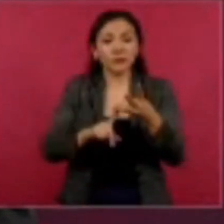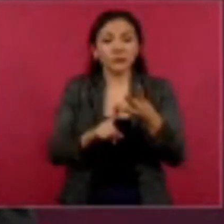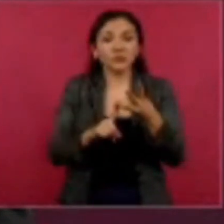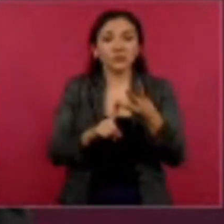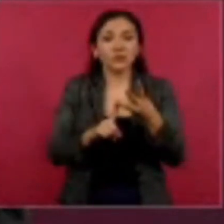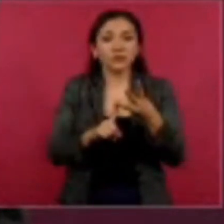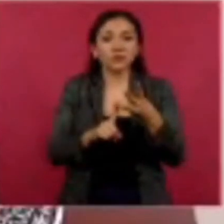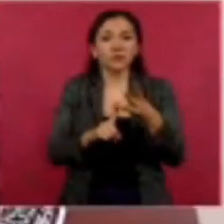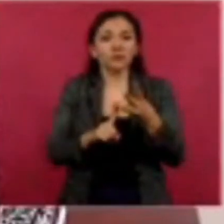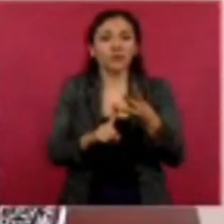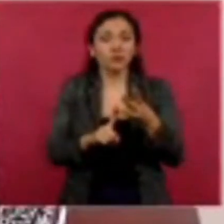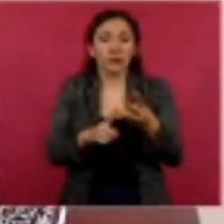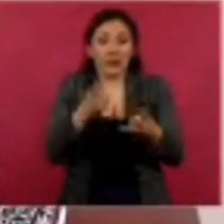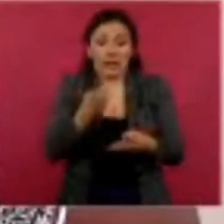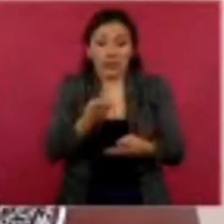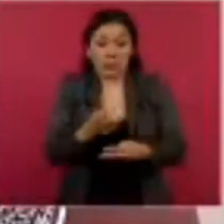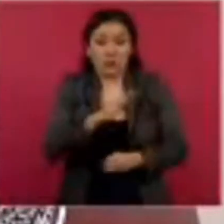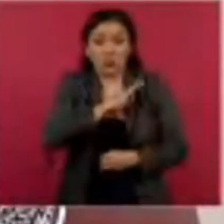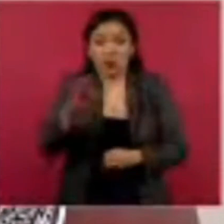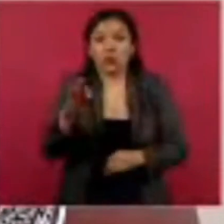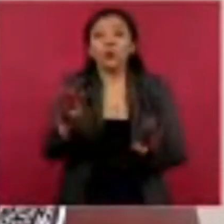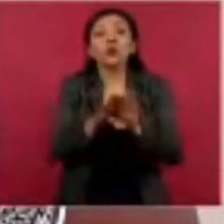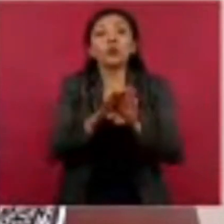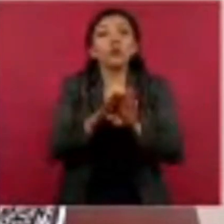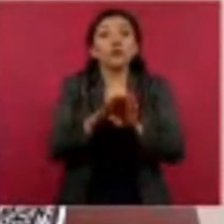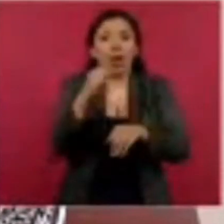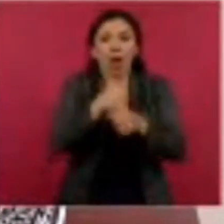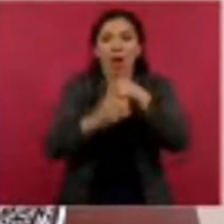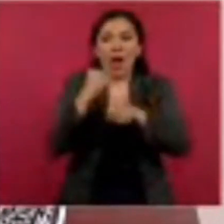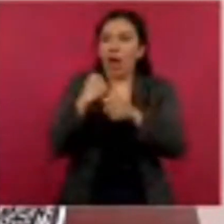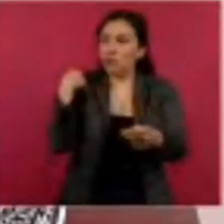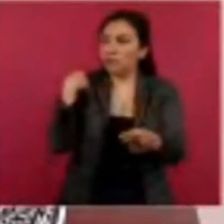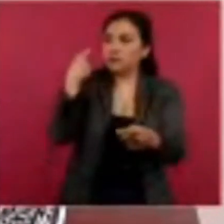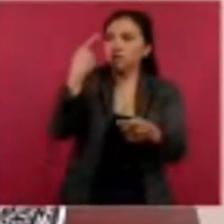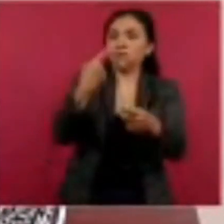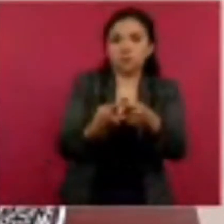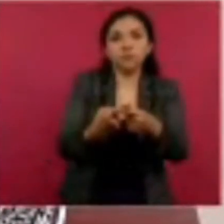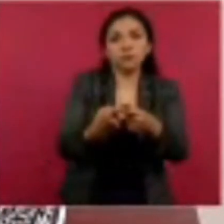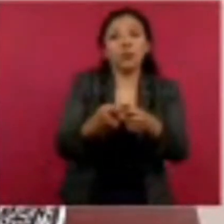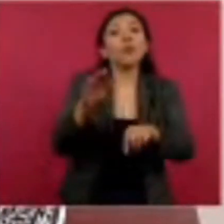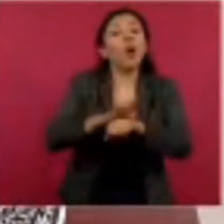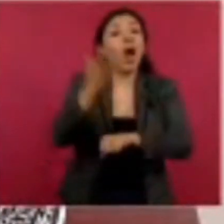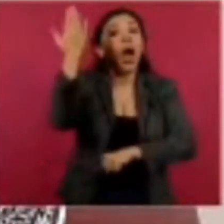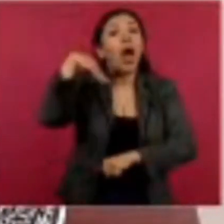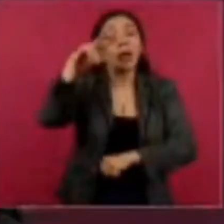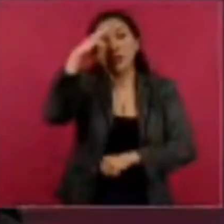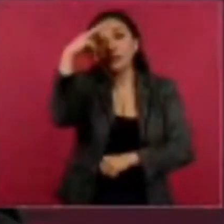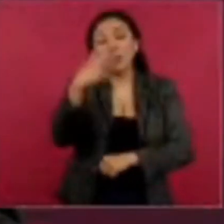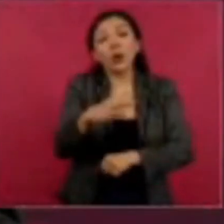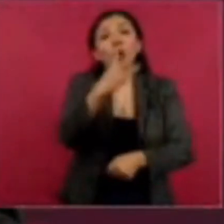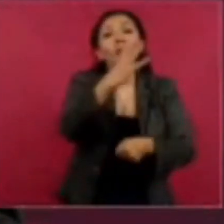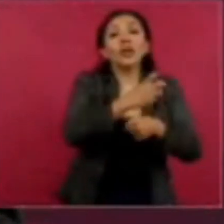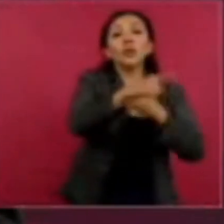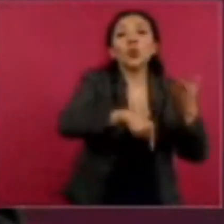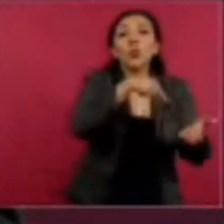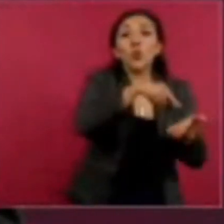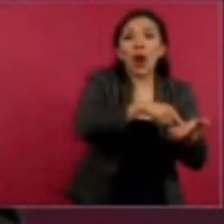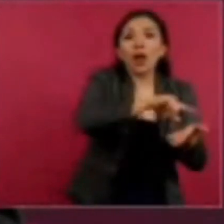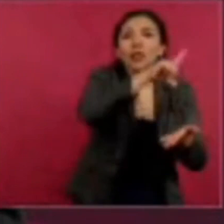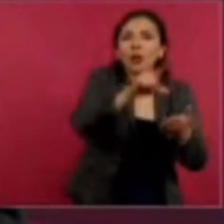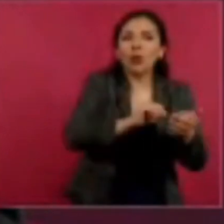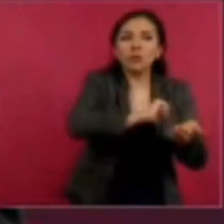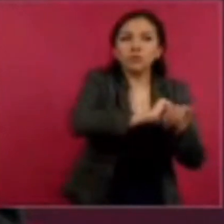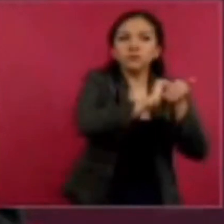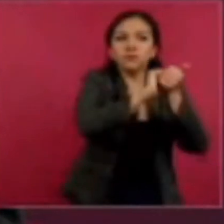Hemos logrado esto en los últimos tiempos, porque México ocupaba el tercer lugar. Y poco a poco